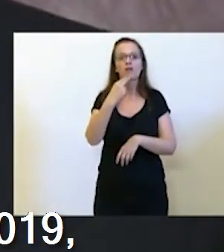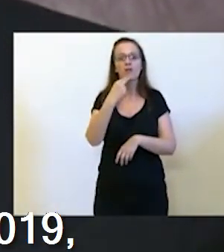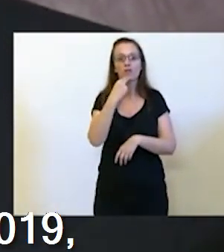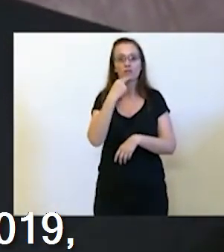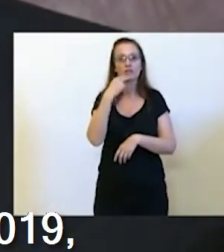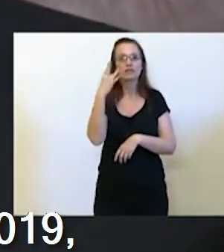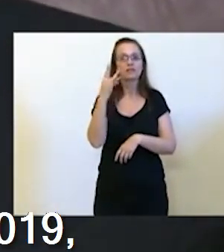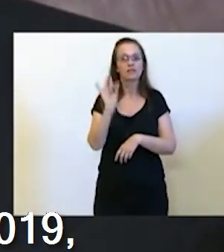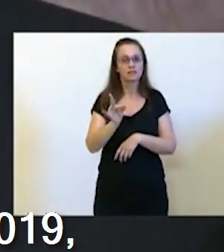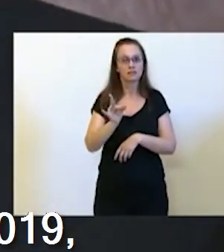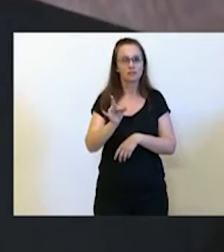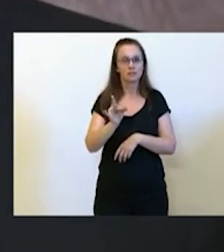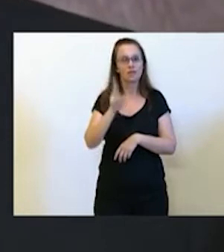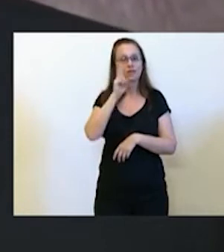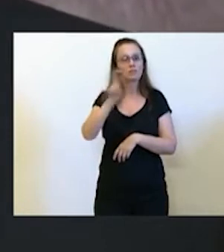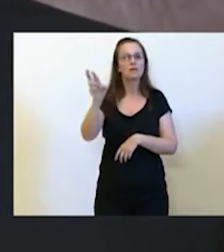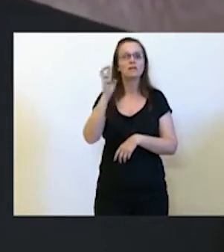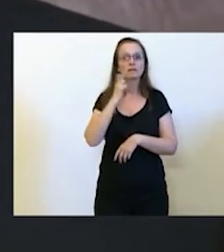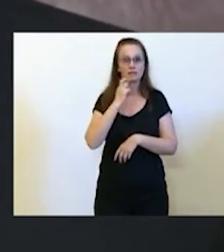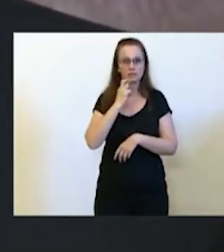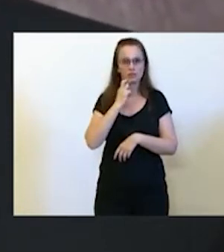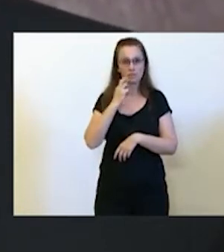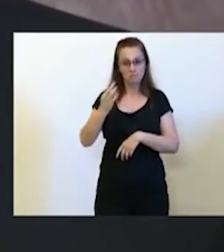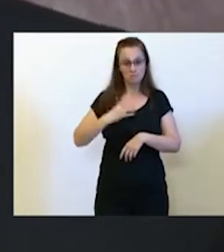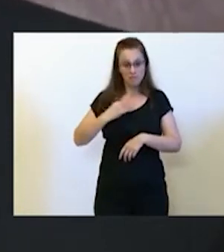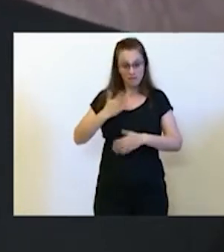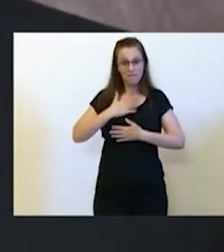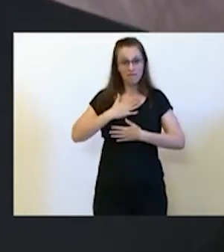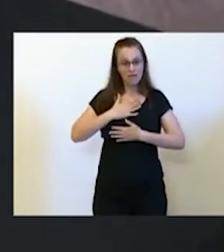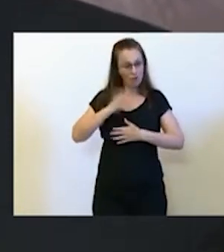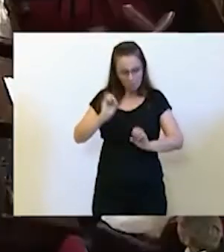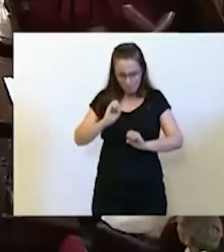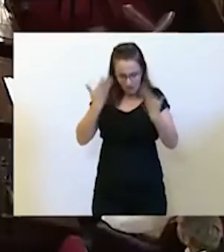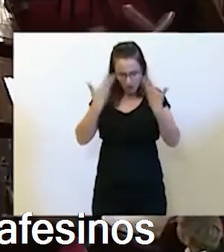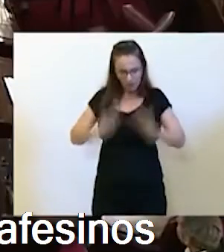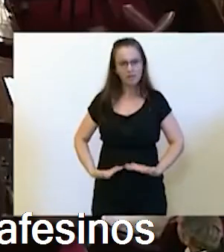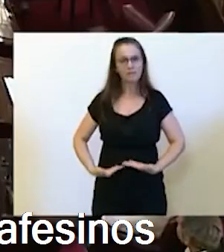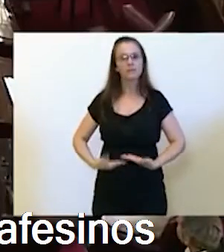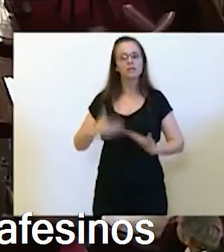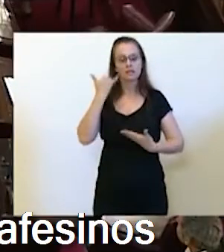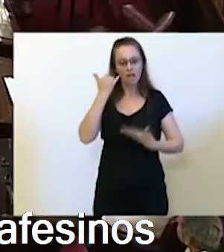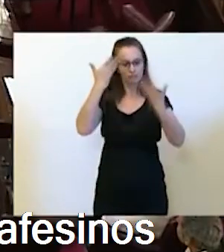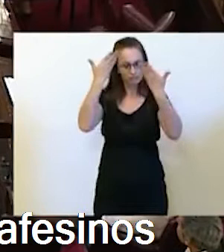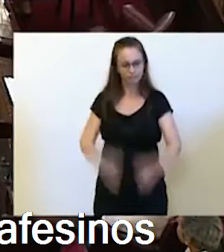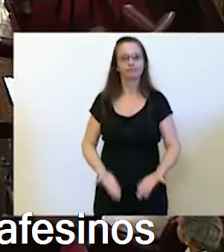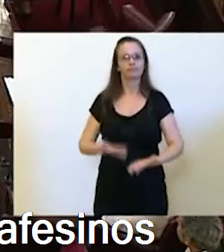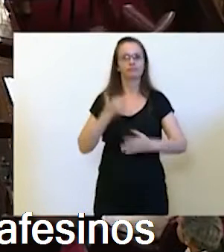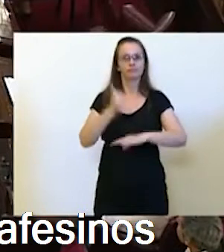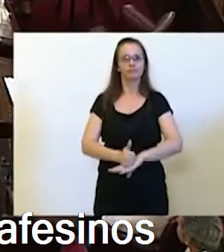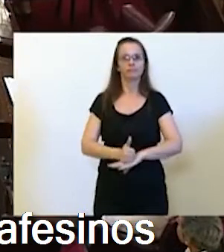2019, mi vida, lo mejor de mí, está a disposición